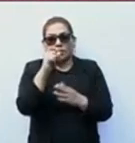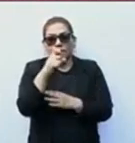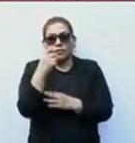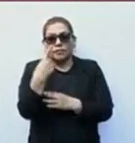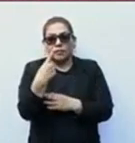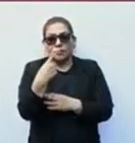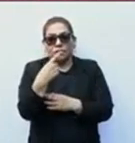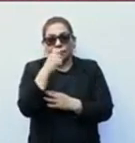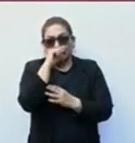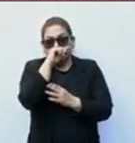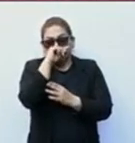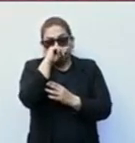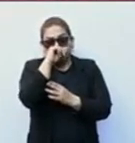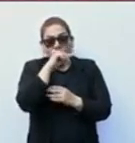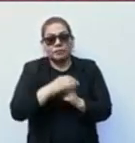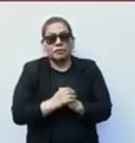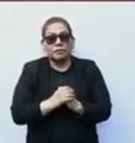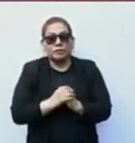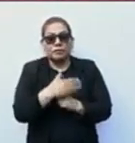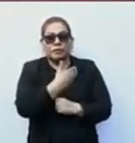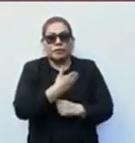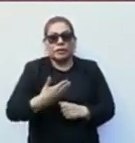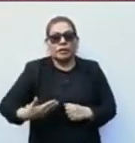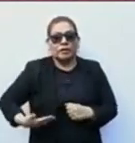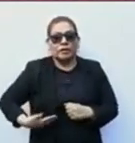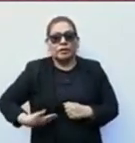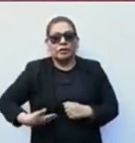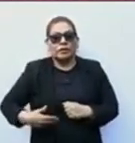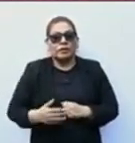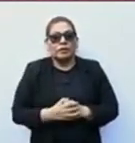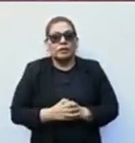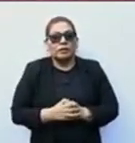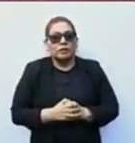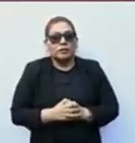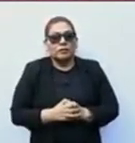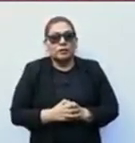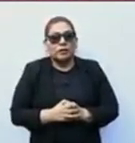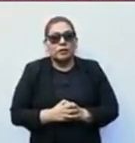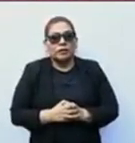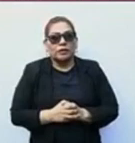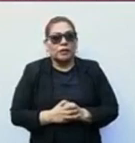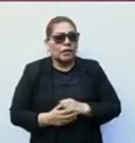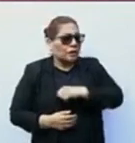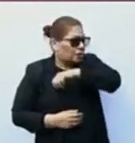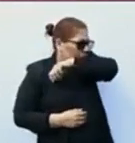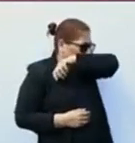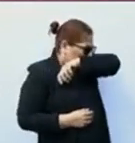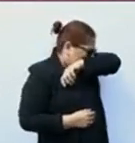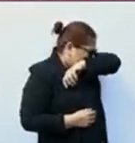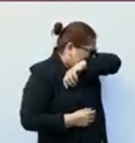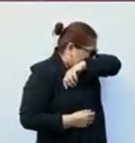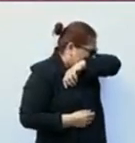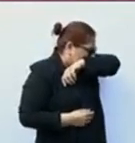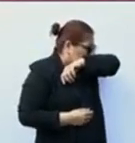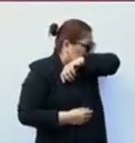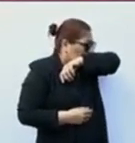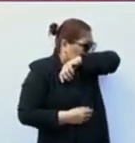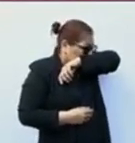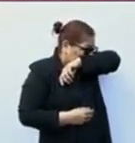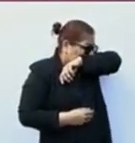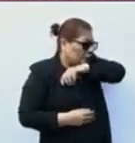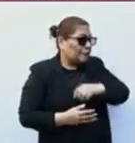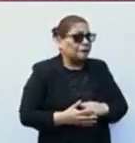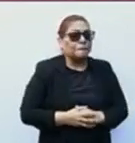el presidente estableció que este monto tendría que crecer